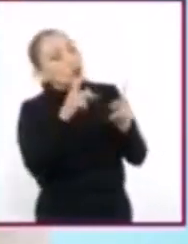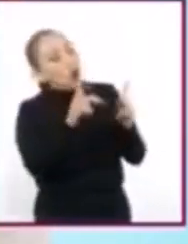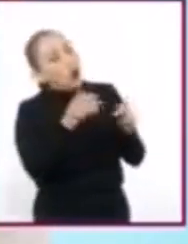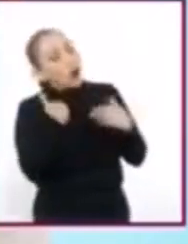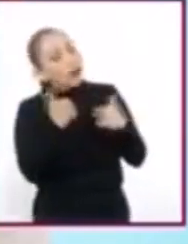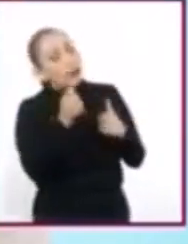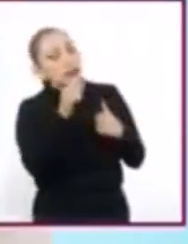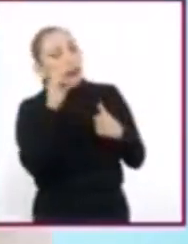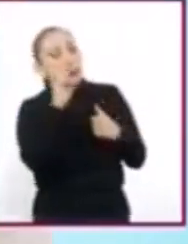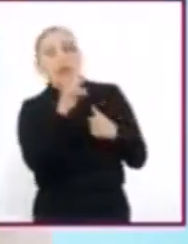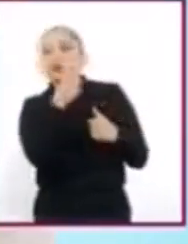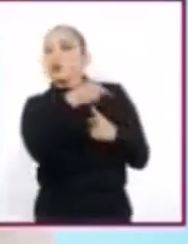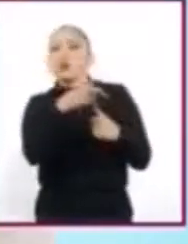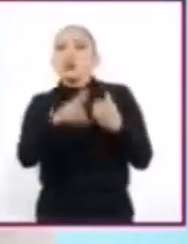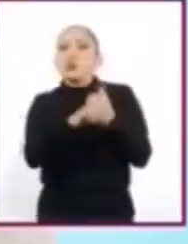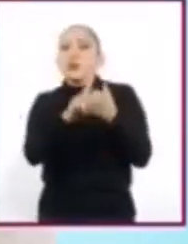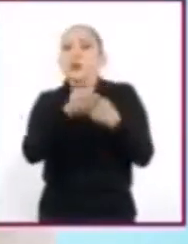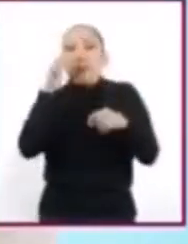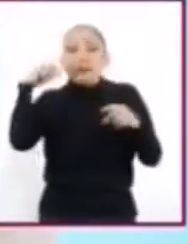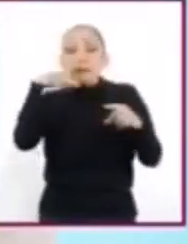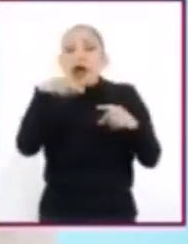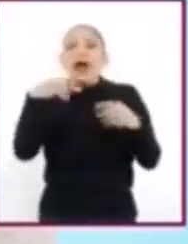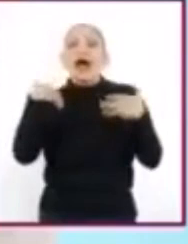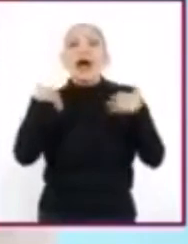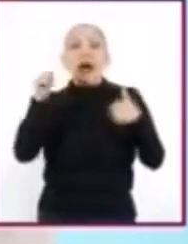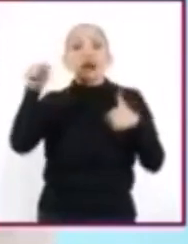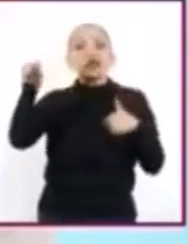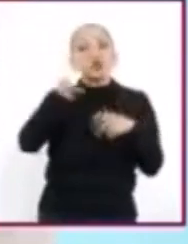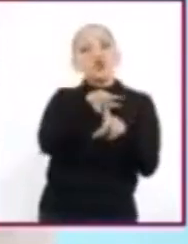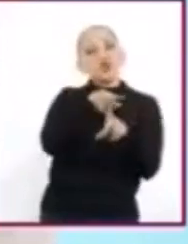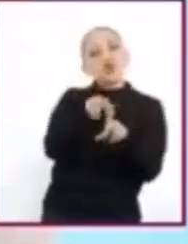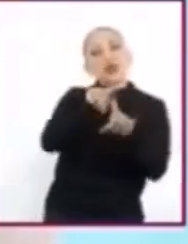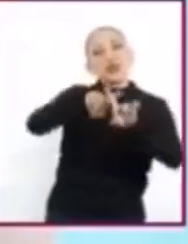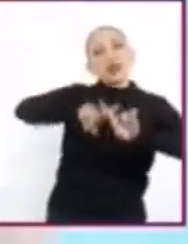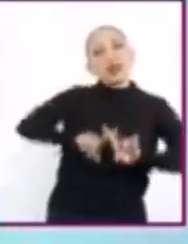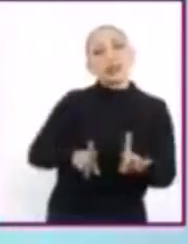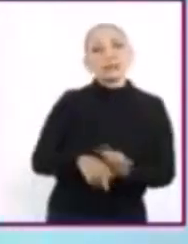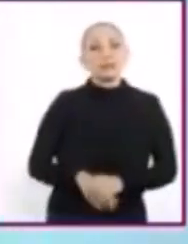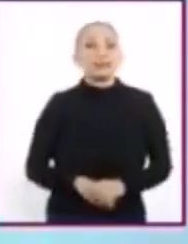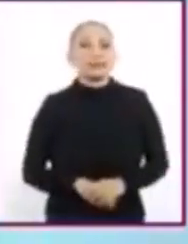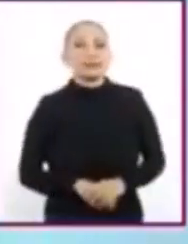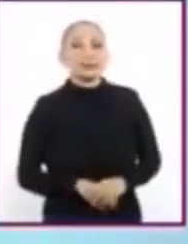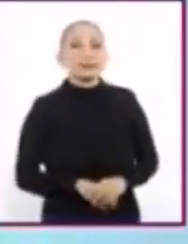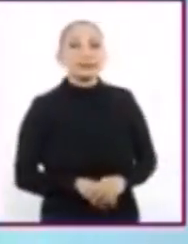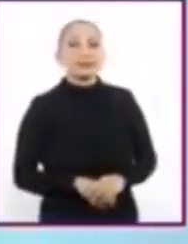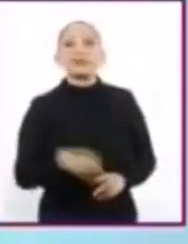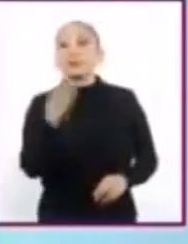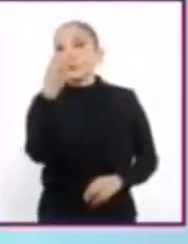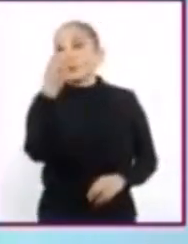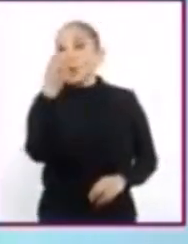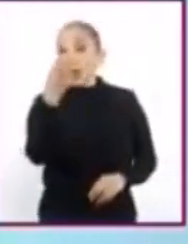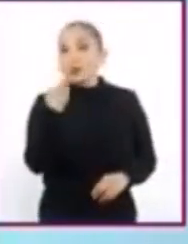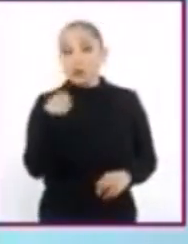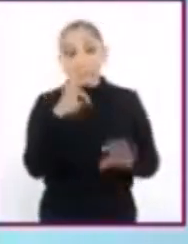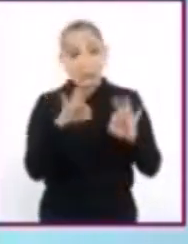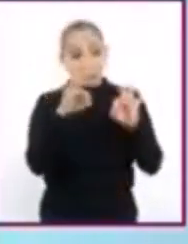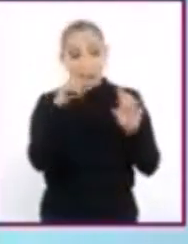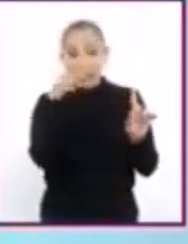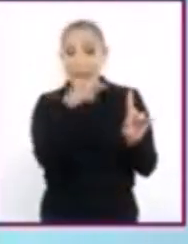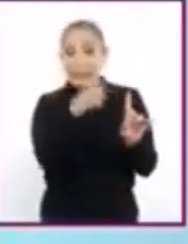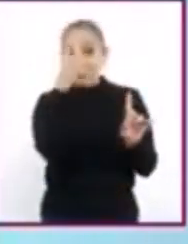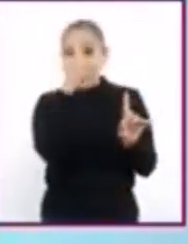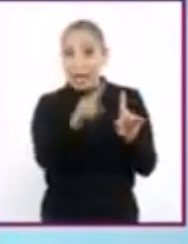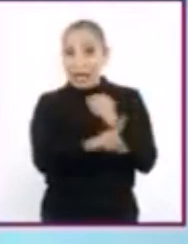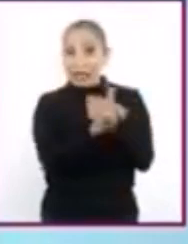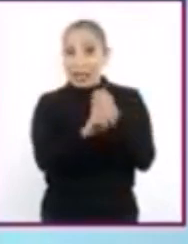qué se ve de cierta manera el problema, cuáles son los argumentos que ofrece. Esa es una de las claves para solucionar